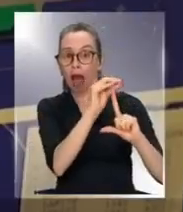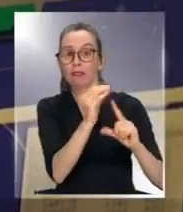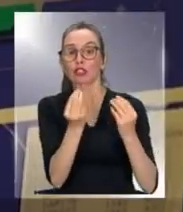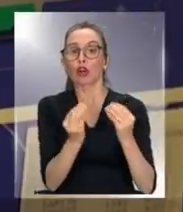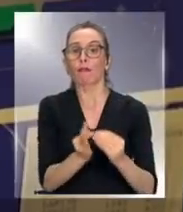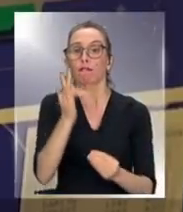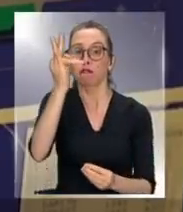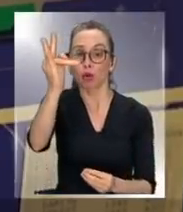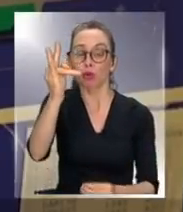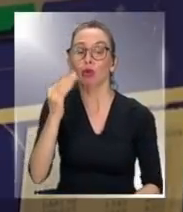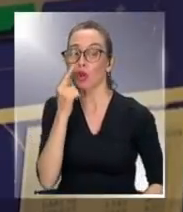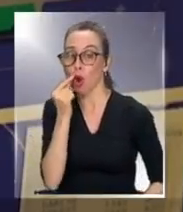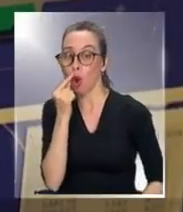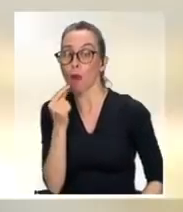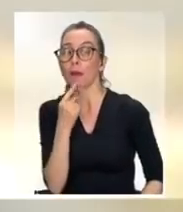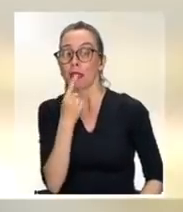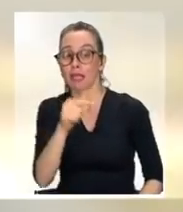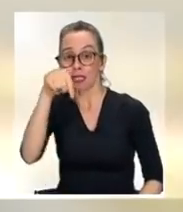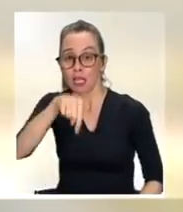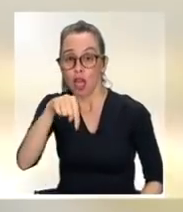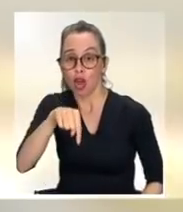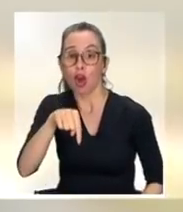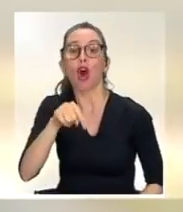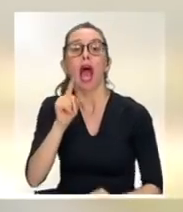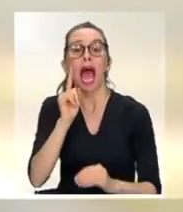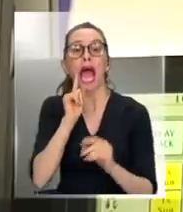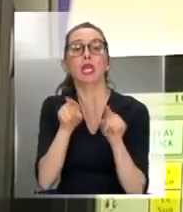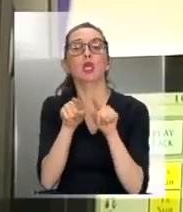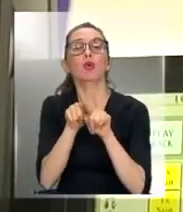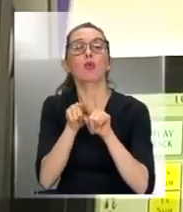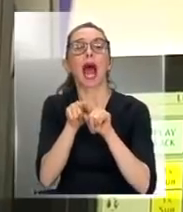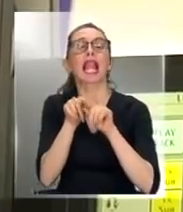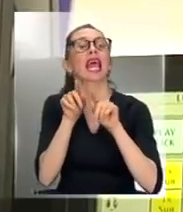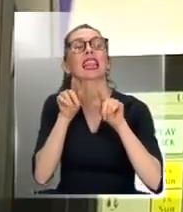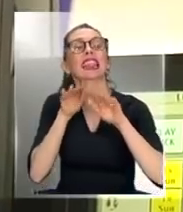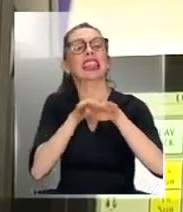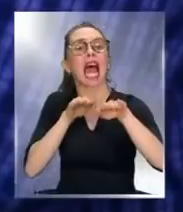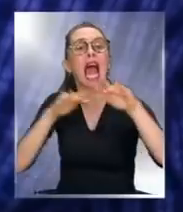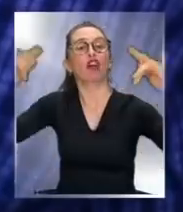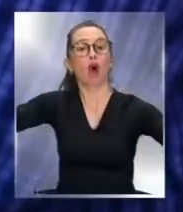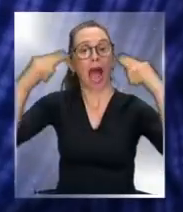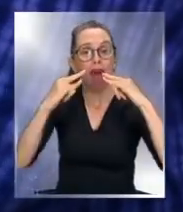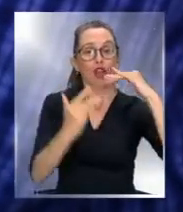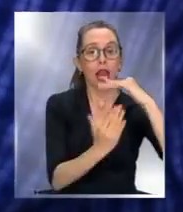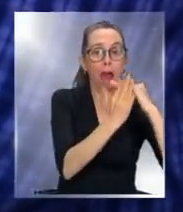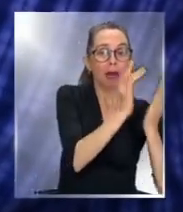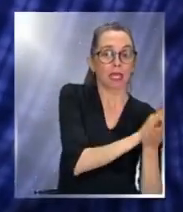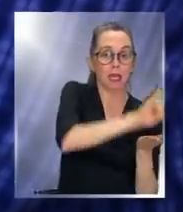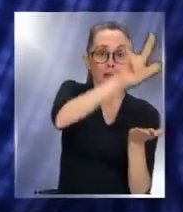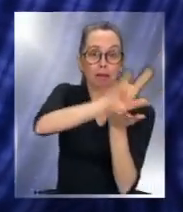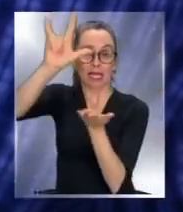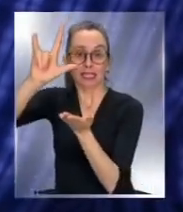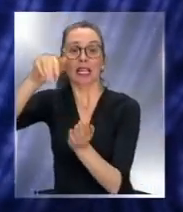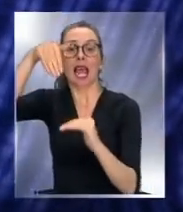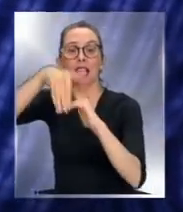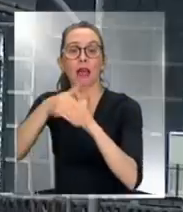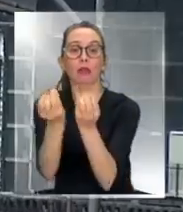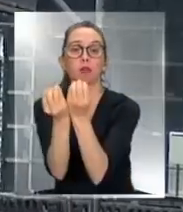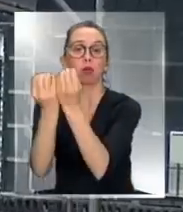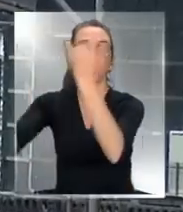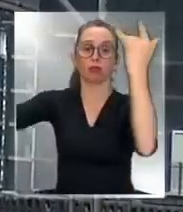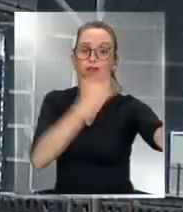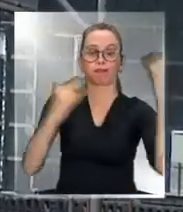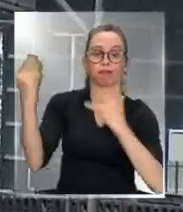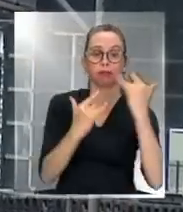Hoy por hoy tenemos solamente congestión y aglomeración en horas pic, en la mañana para la salida, en las tardes para la llegada. Con